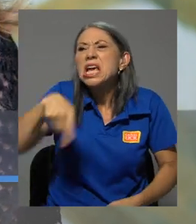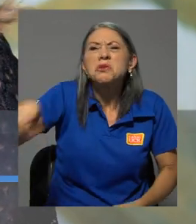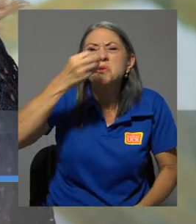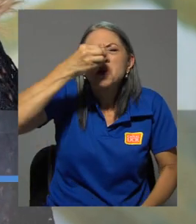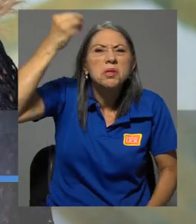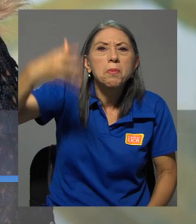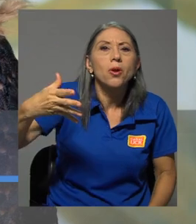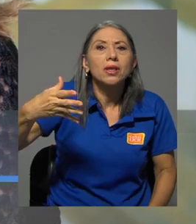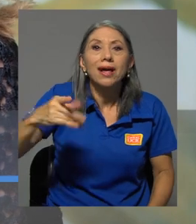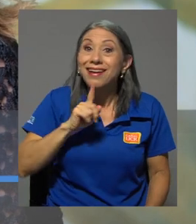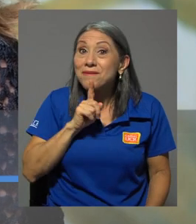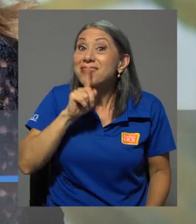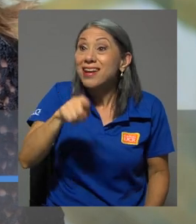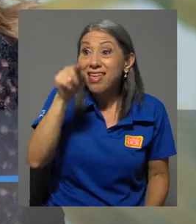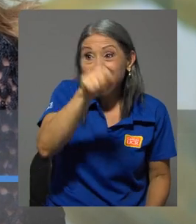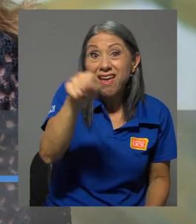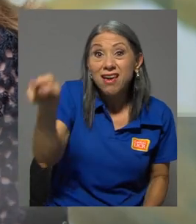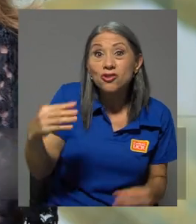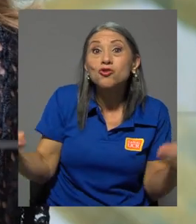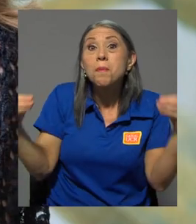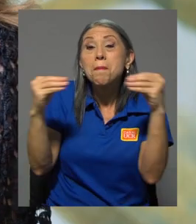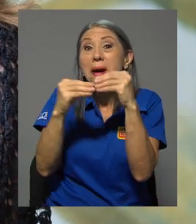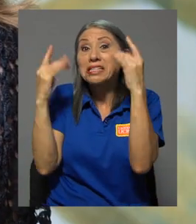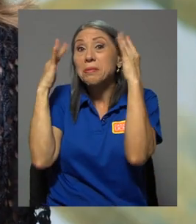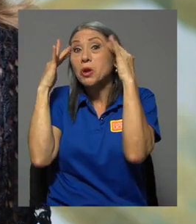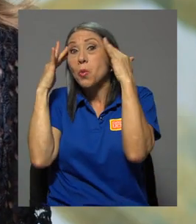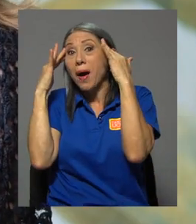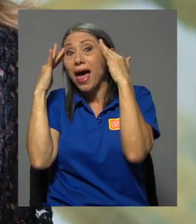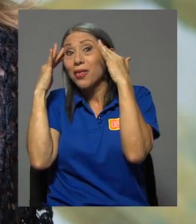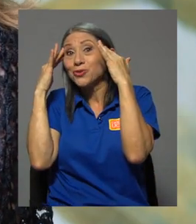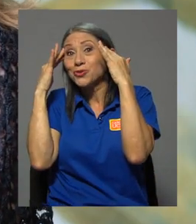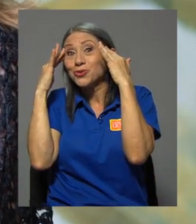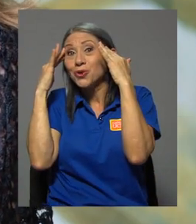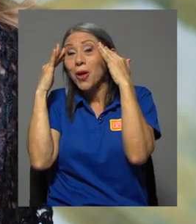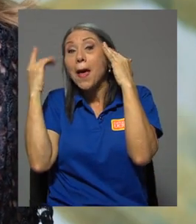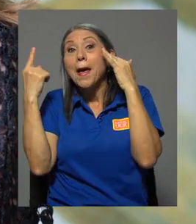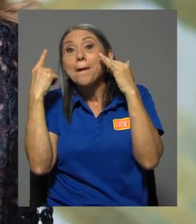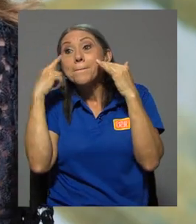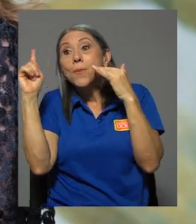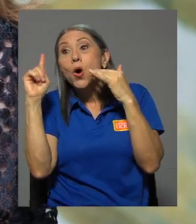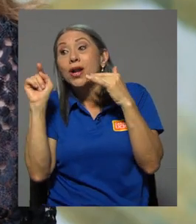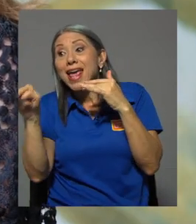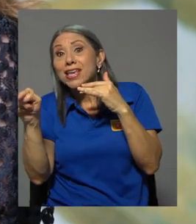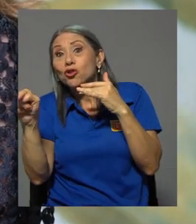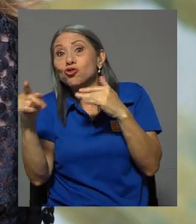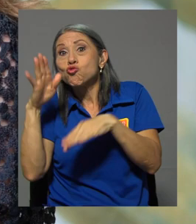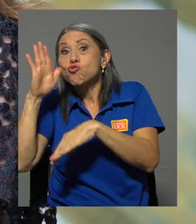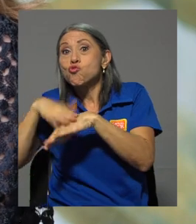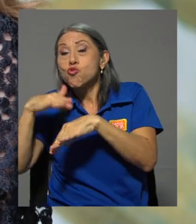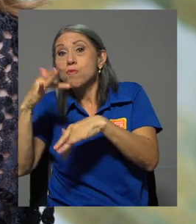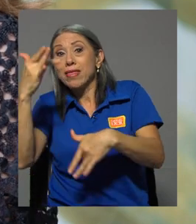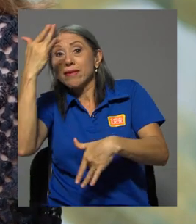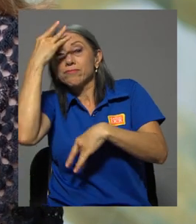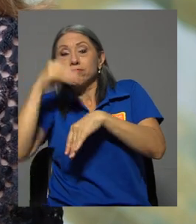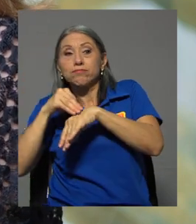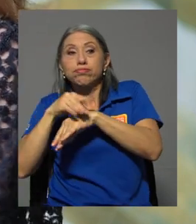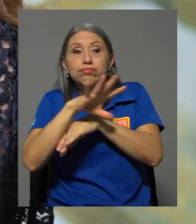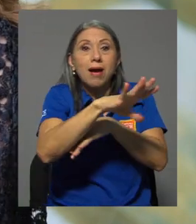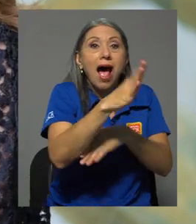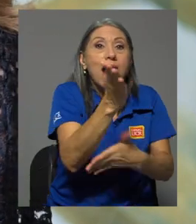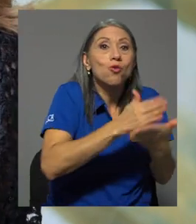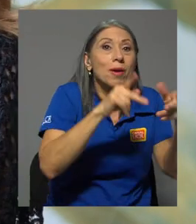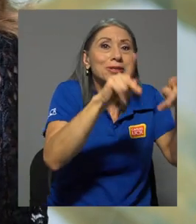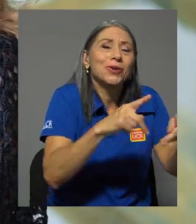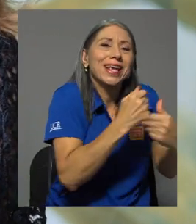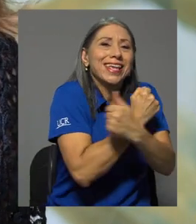más que la población general, por contagiar a un ser querido. Una de las cosas que más nos sorprendió en el estudio general